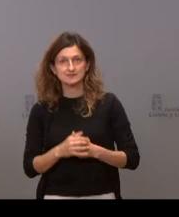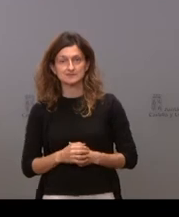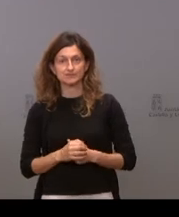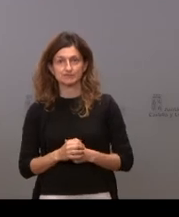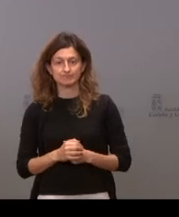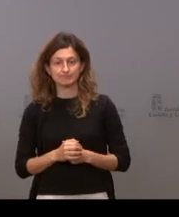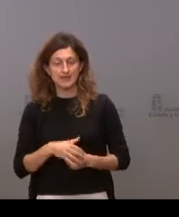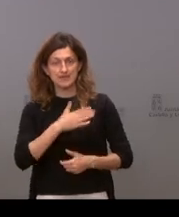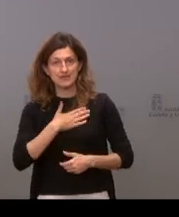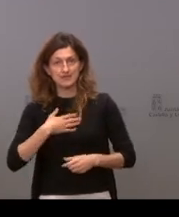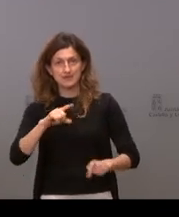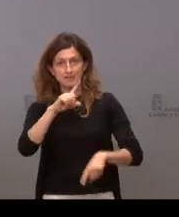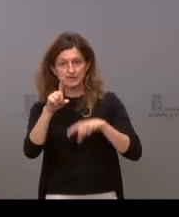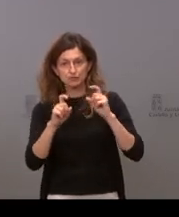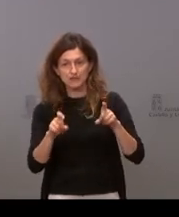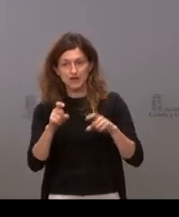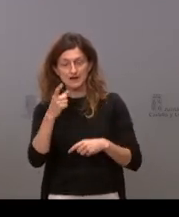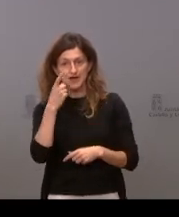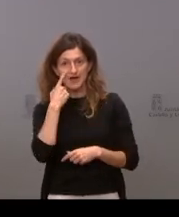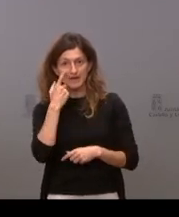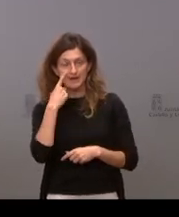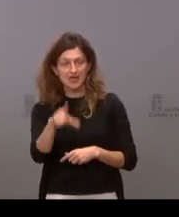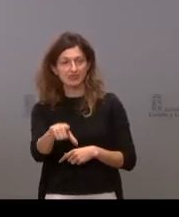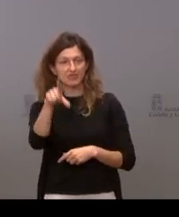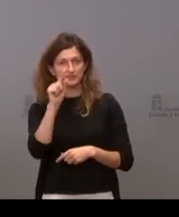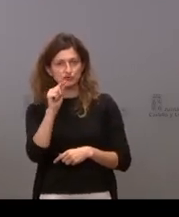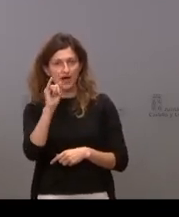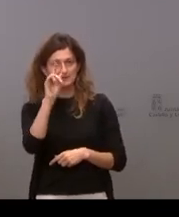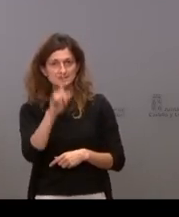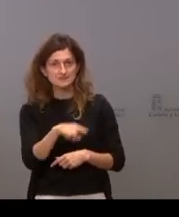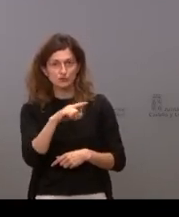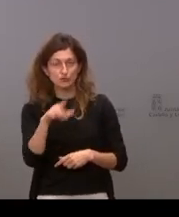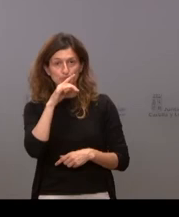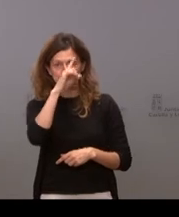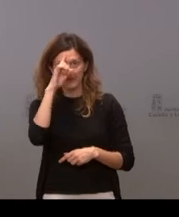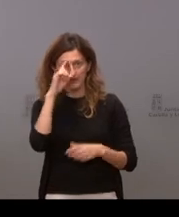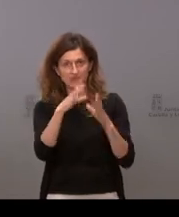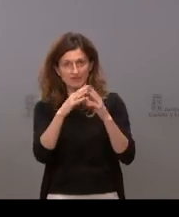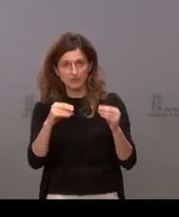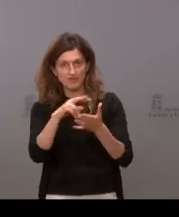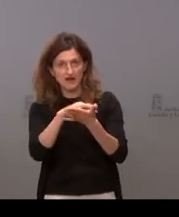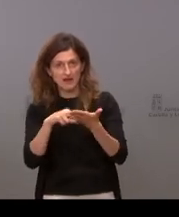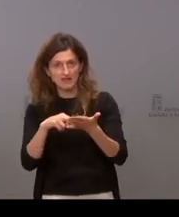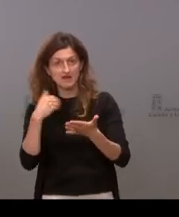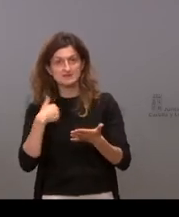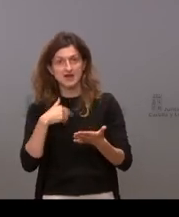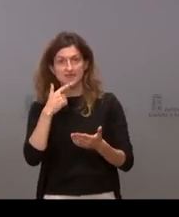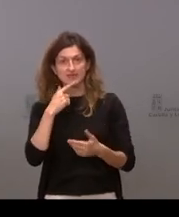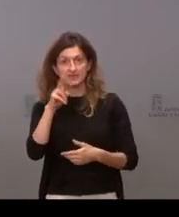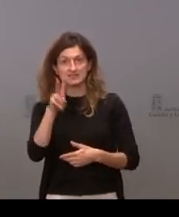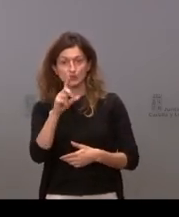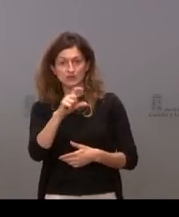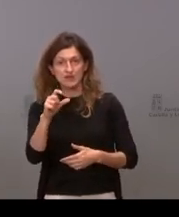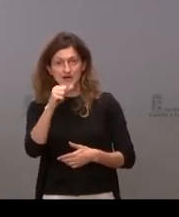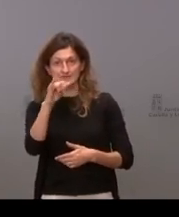yo quería preguntar si se ha tomado algún tipo de decisión ya que Madrid Andalucía y Galicia ya han decidido adelantar la segunda dosis de